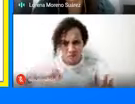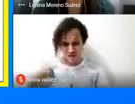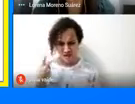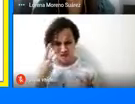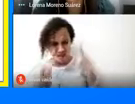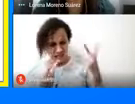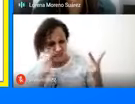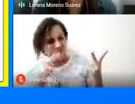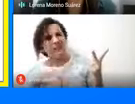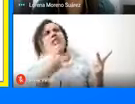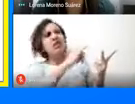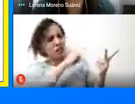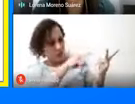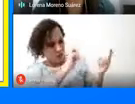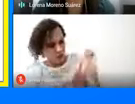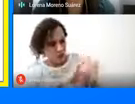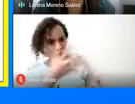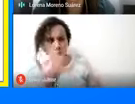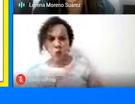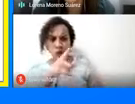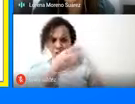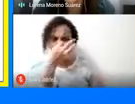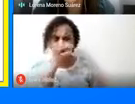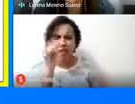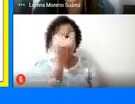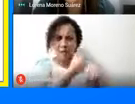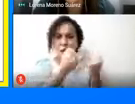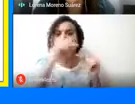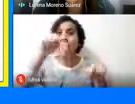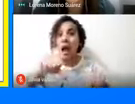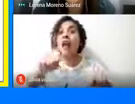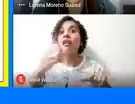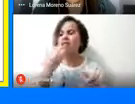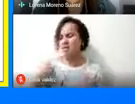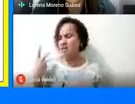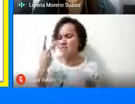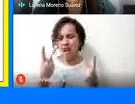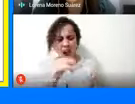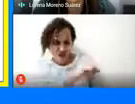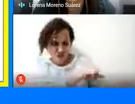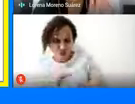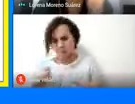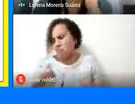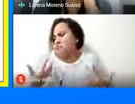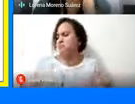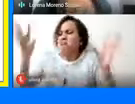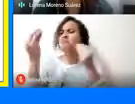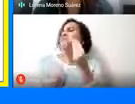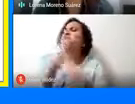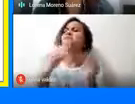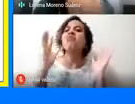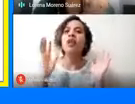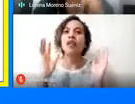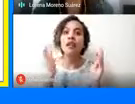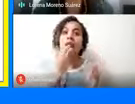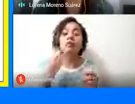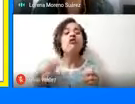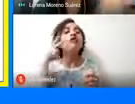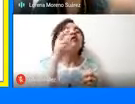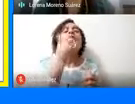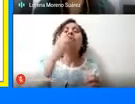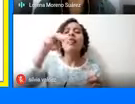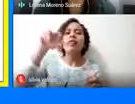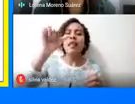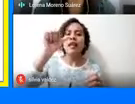pues voy a hacer lo que quiera, ¿cierto? Entonces, si yo veo que Natalia